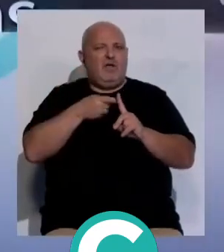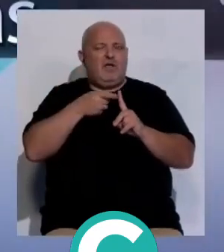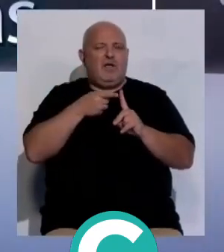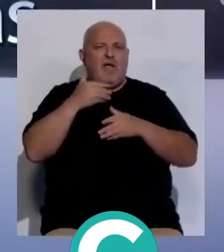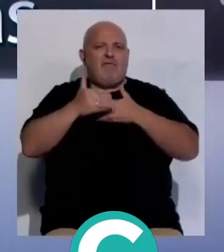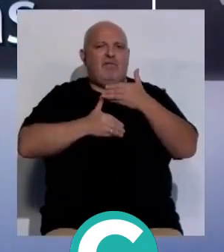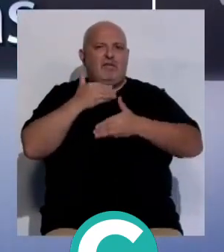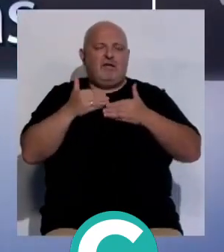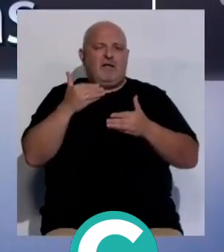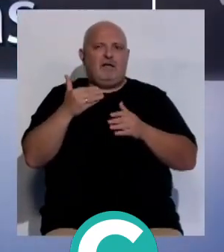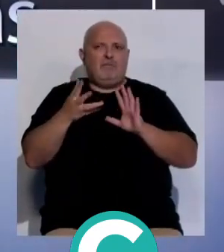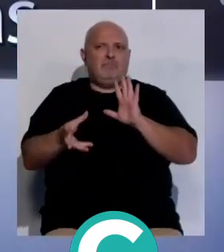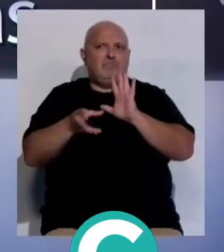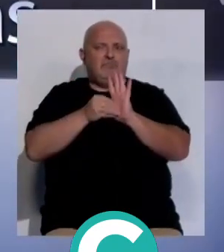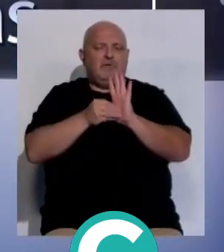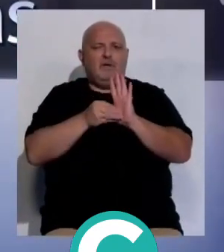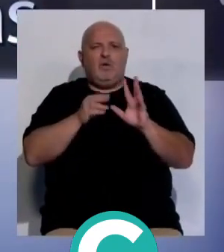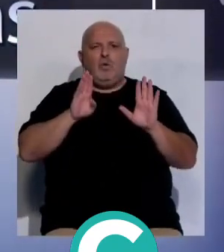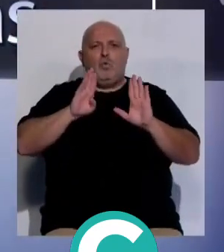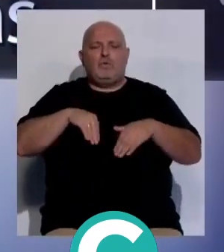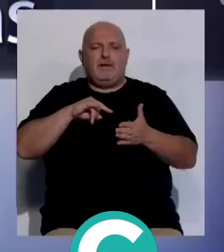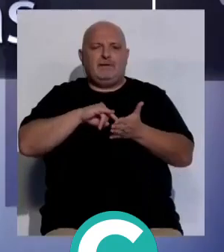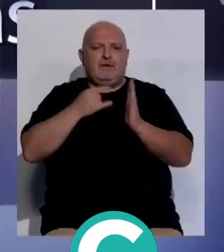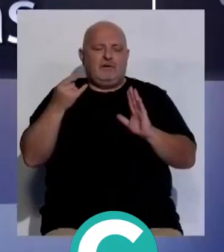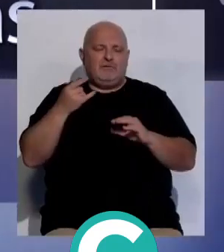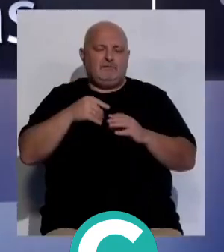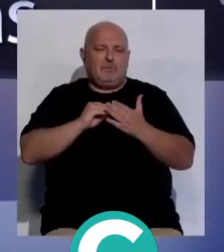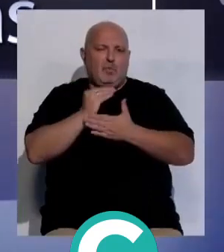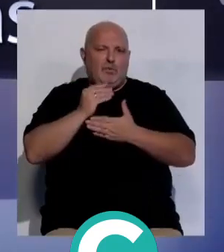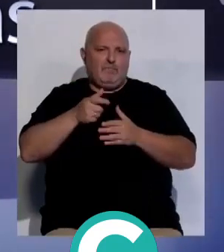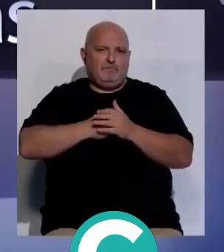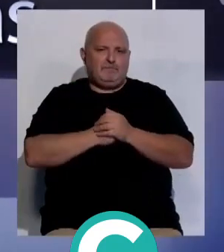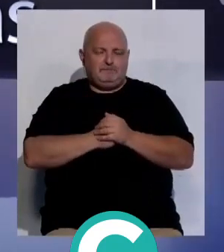avanzar en la aplicación de las últimas tecnologías en la producción.